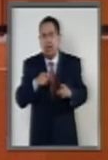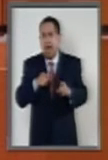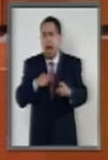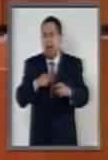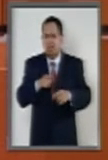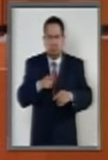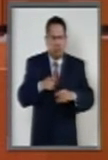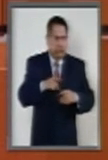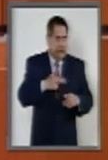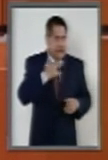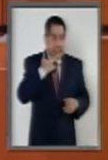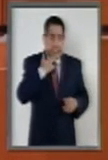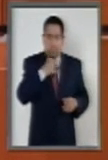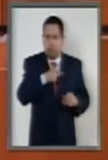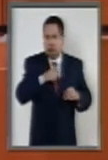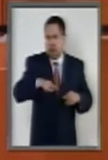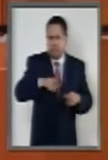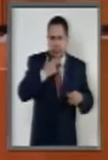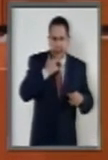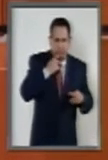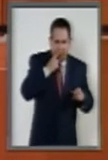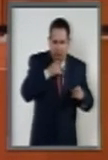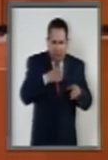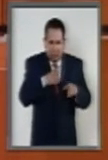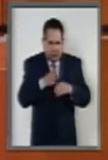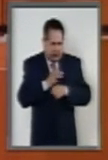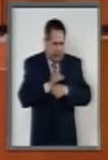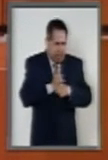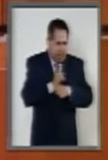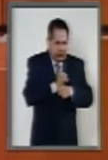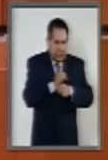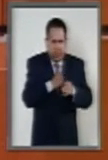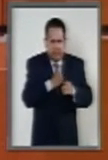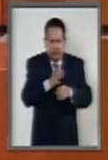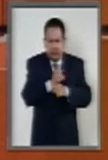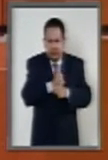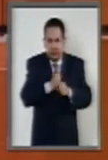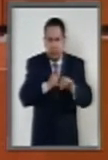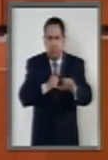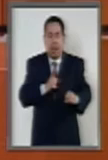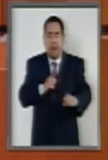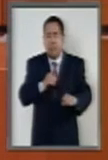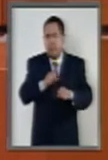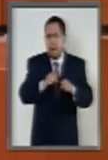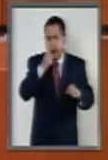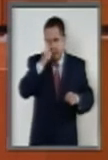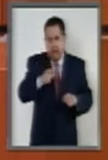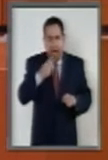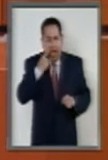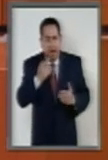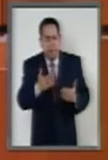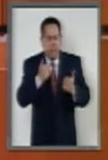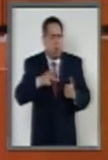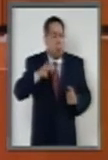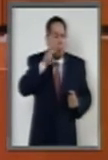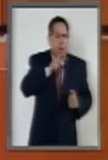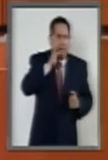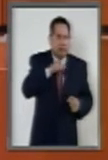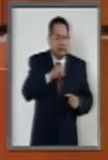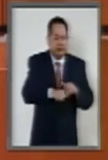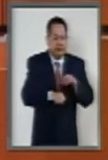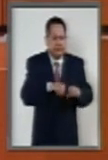herramienta legal para conducir la investigación para la obtención de indicios o de pruebas